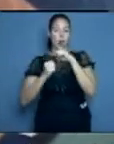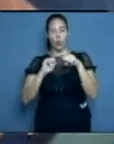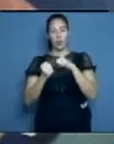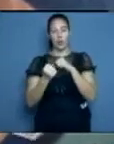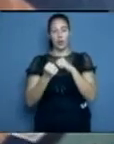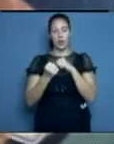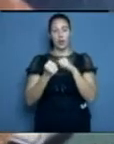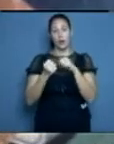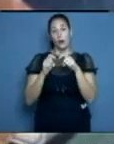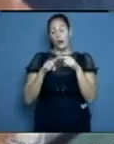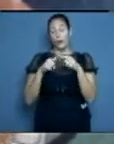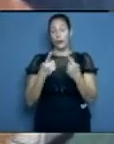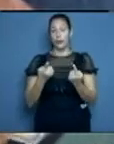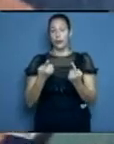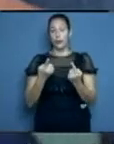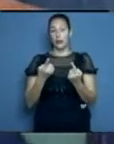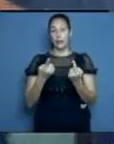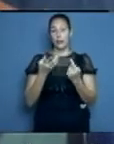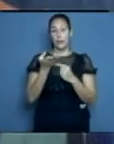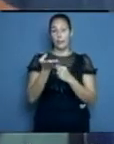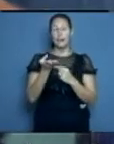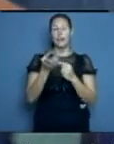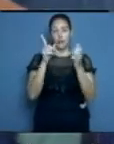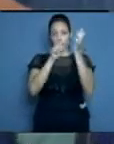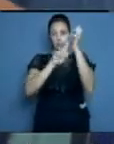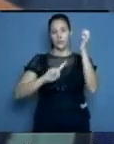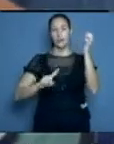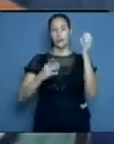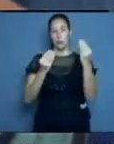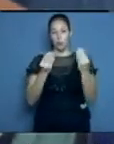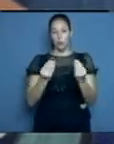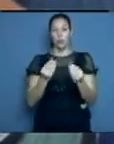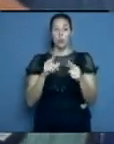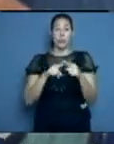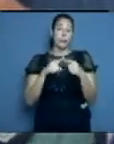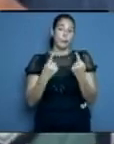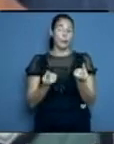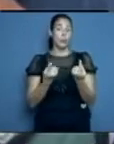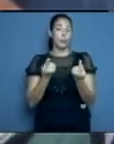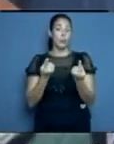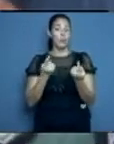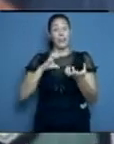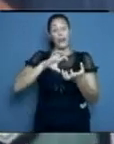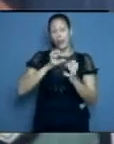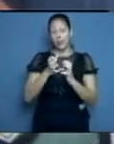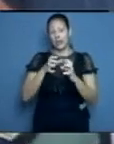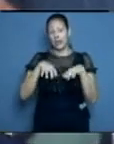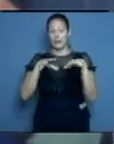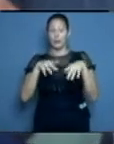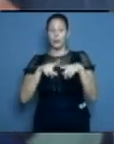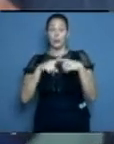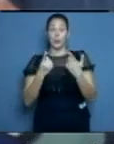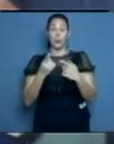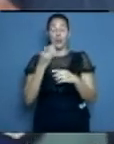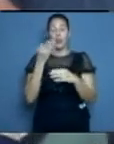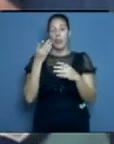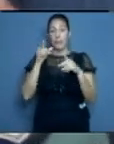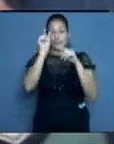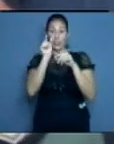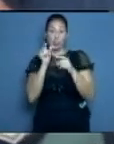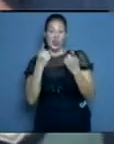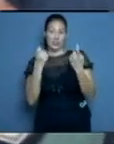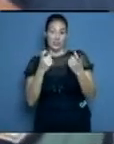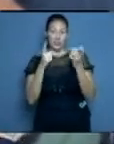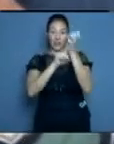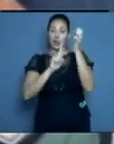cuando sube mucha la demanda, entonces, igualmente la oferta se complica, porque tenemos mucha demanda de consumo.